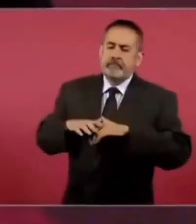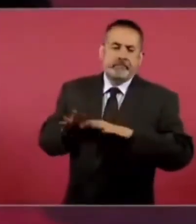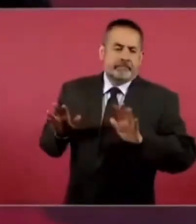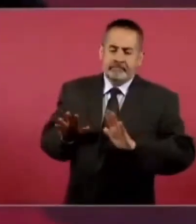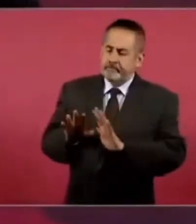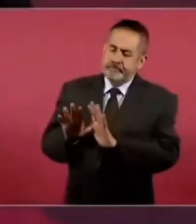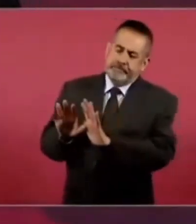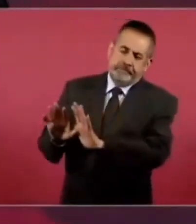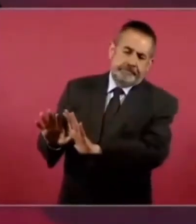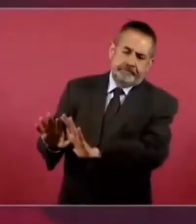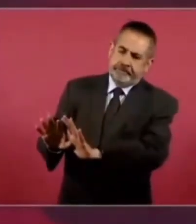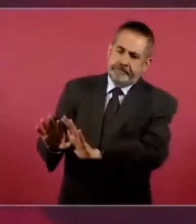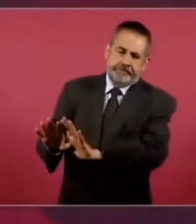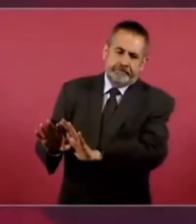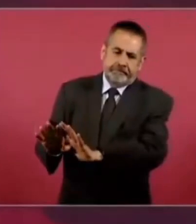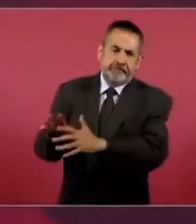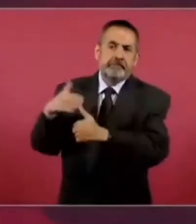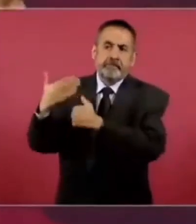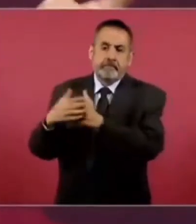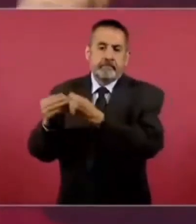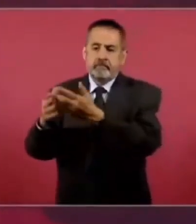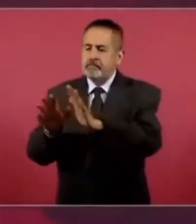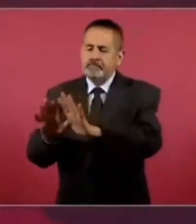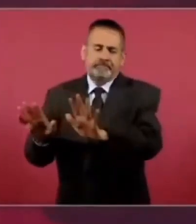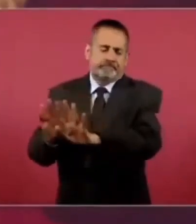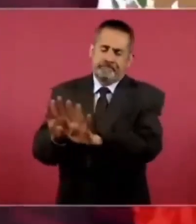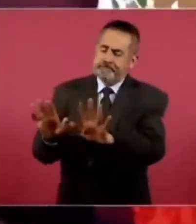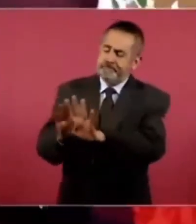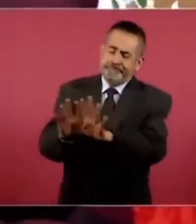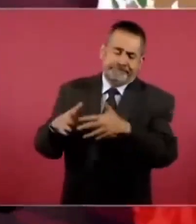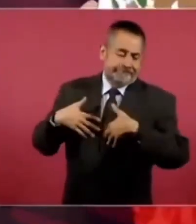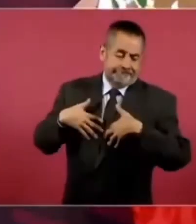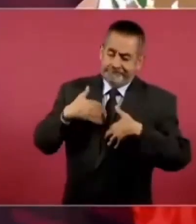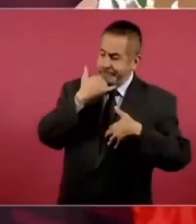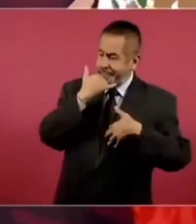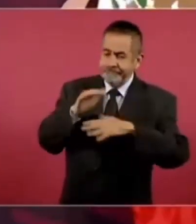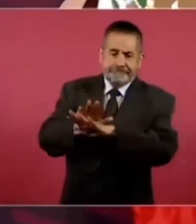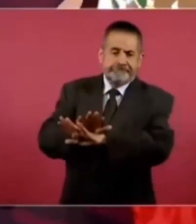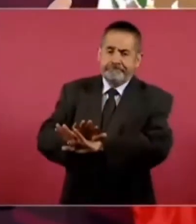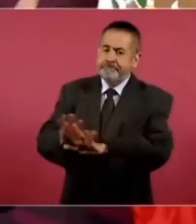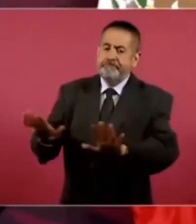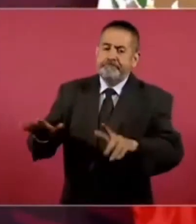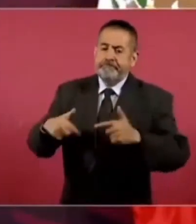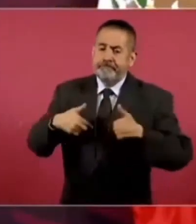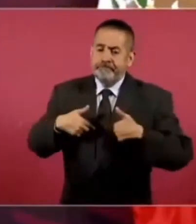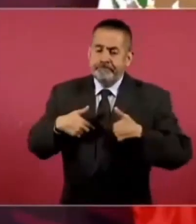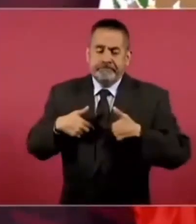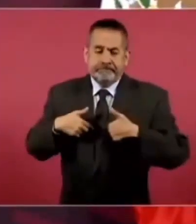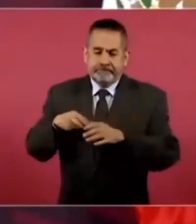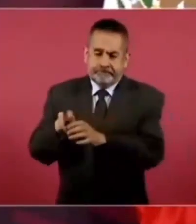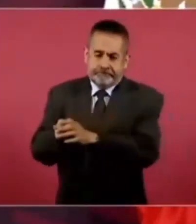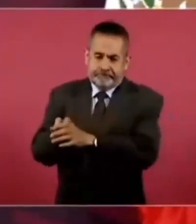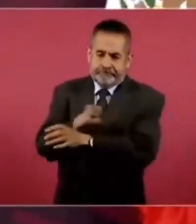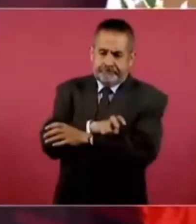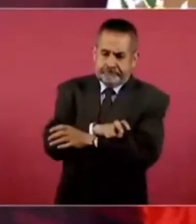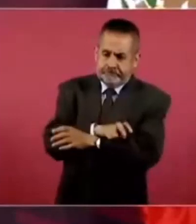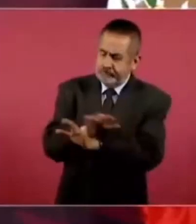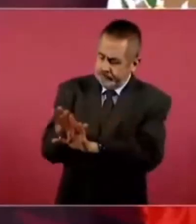muchas cosas. Pues no, primo hermano, porque yo ya,